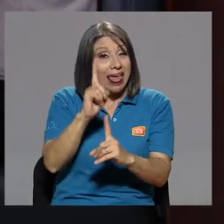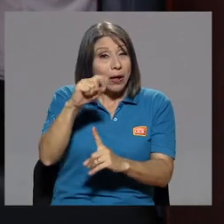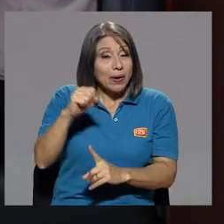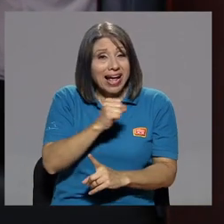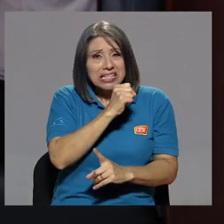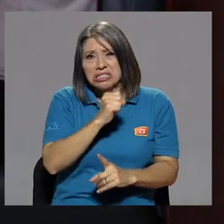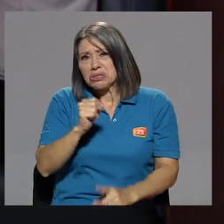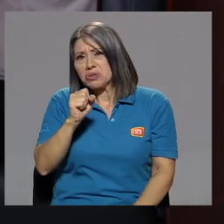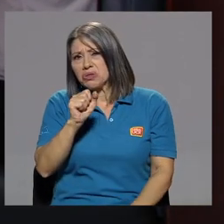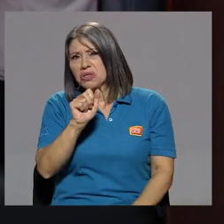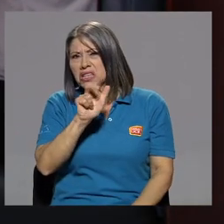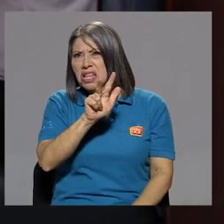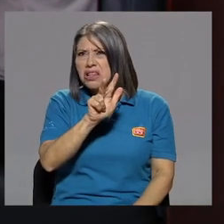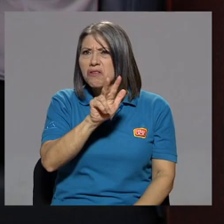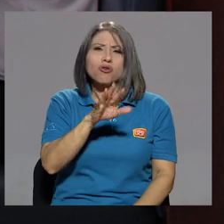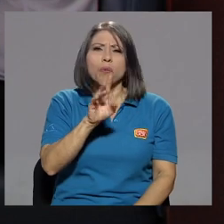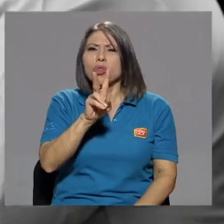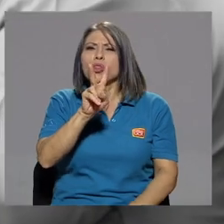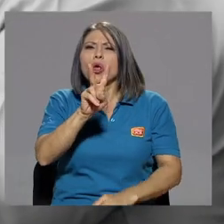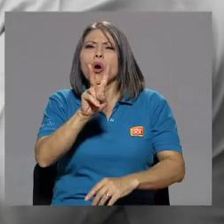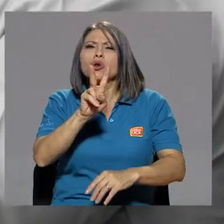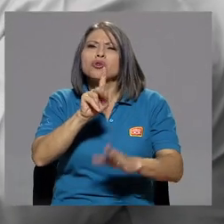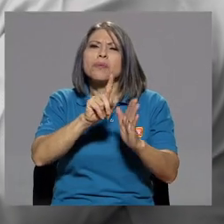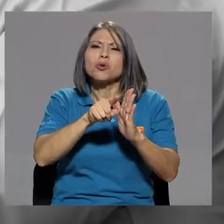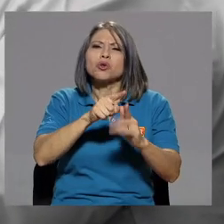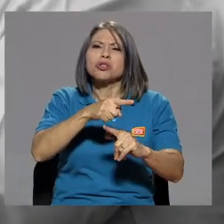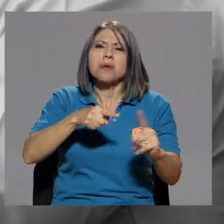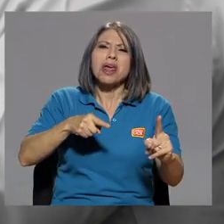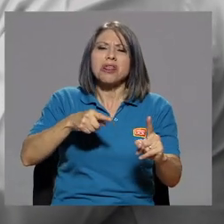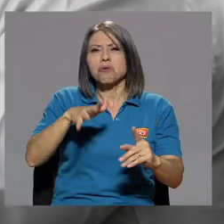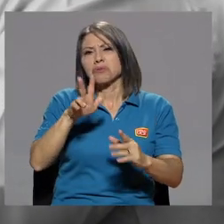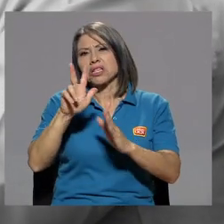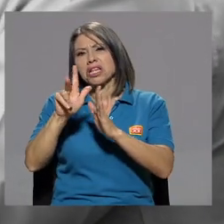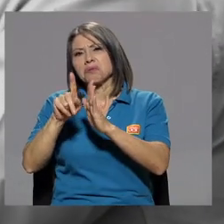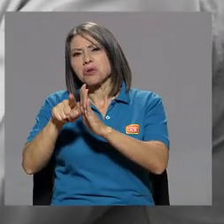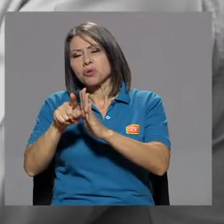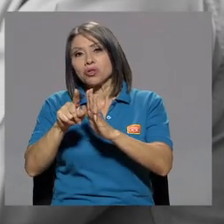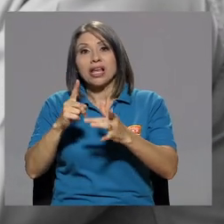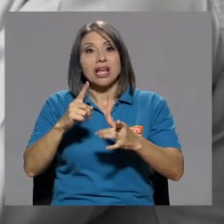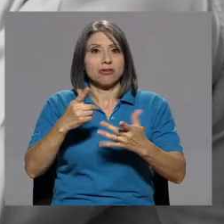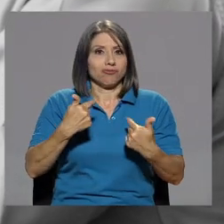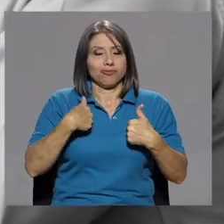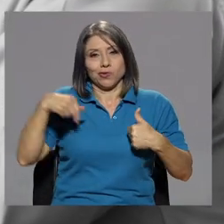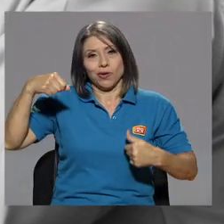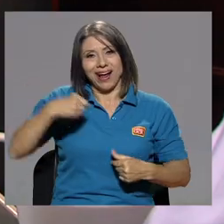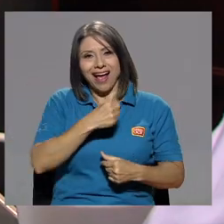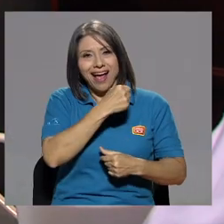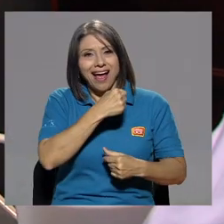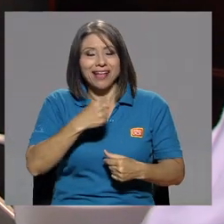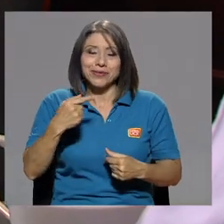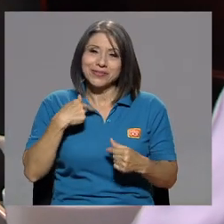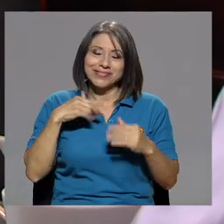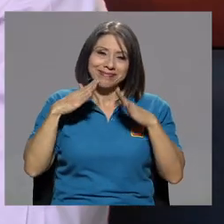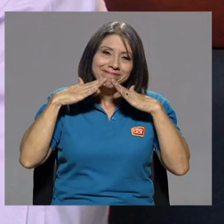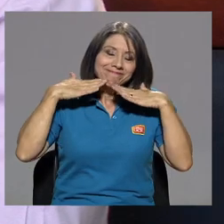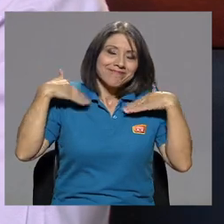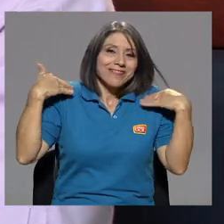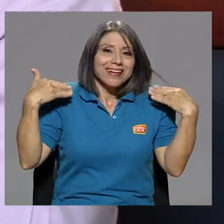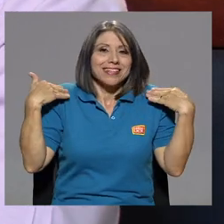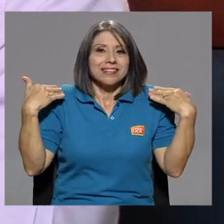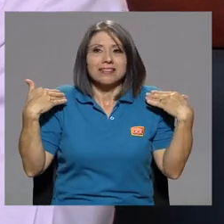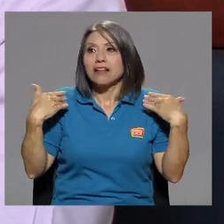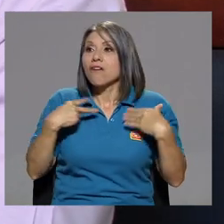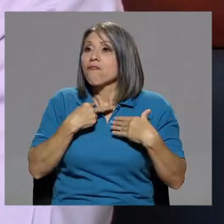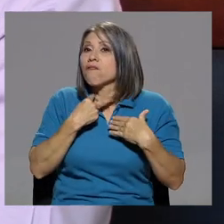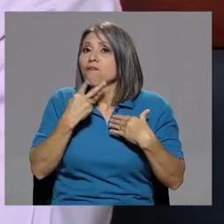o menos son 3, 2 minutos y medio, 3 minutos. Entonces, yo canto y estoy feliz. ¿Cómo